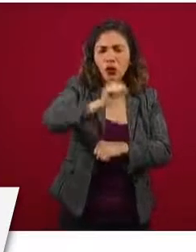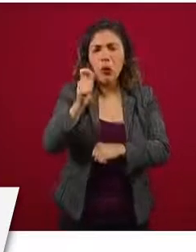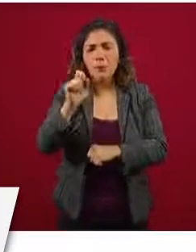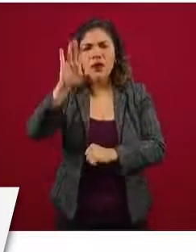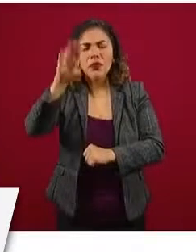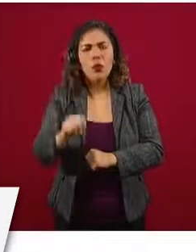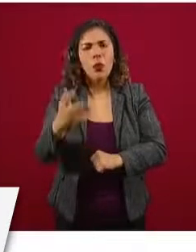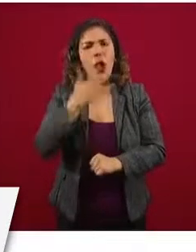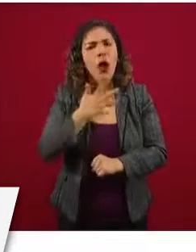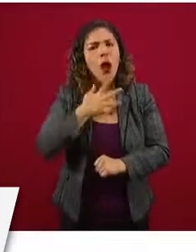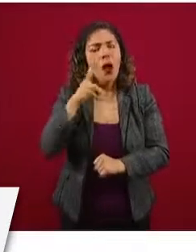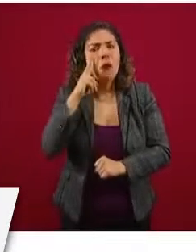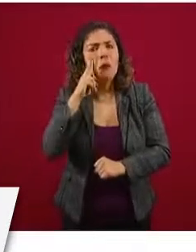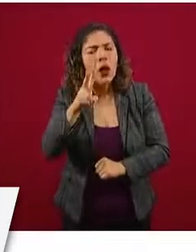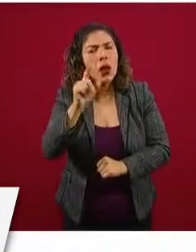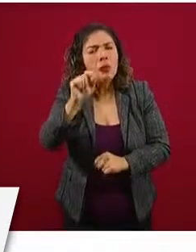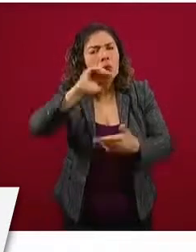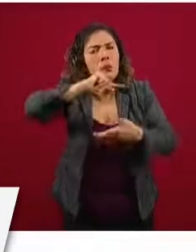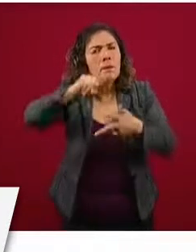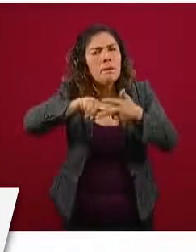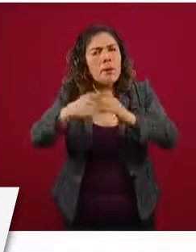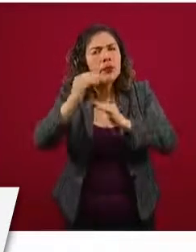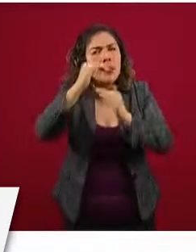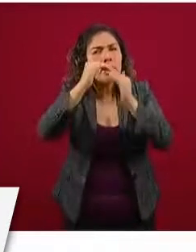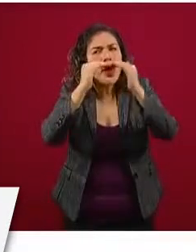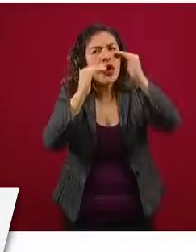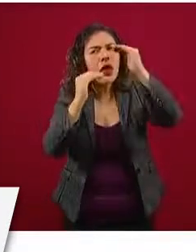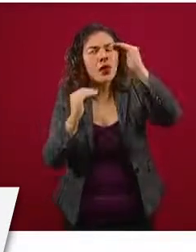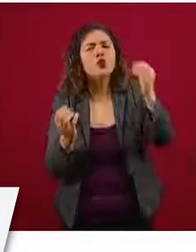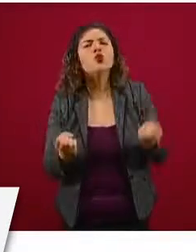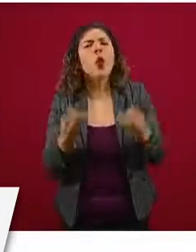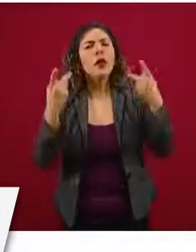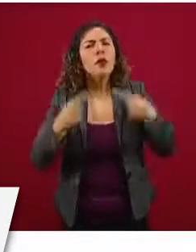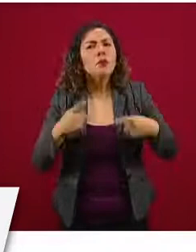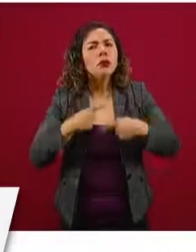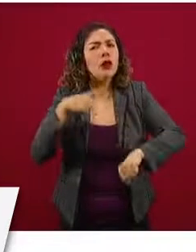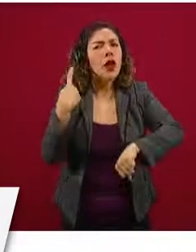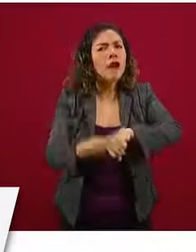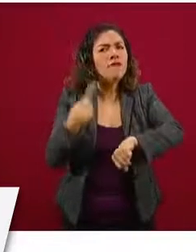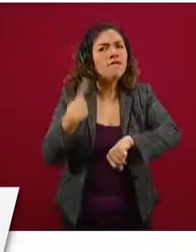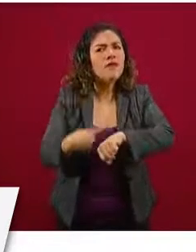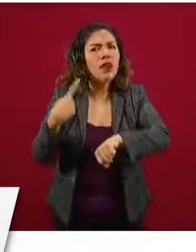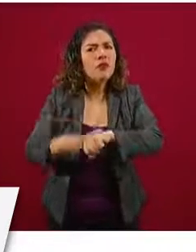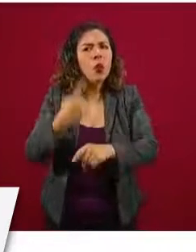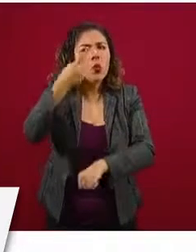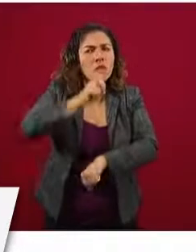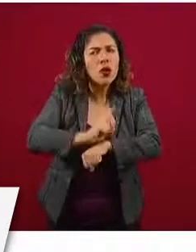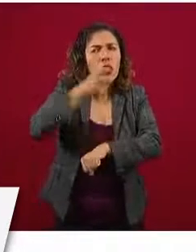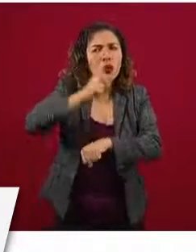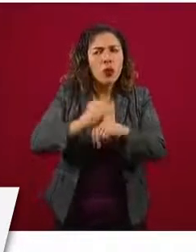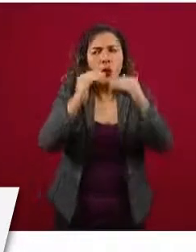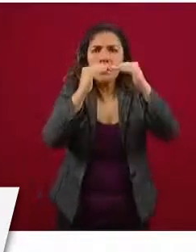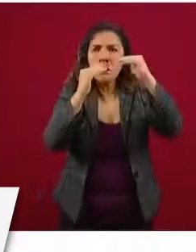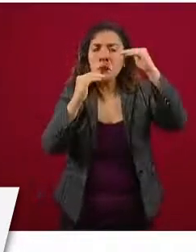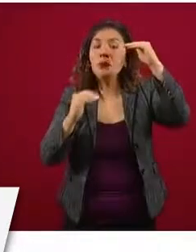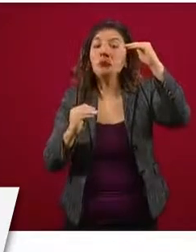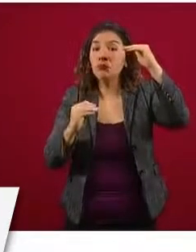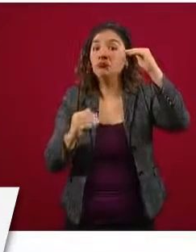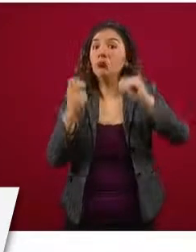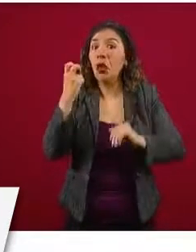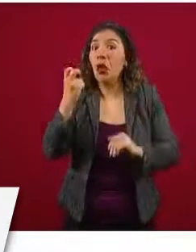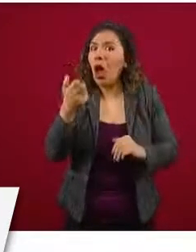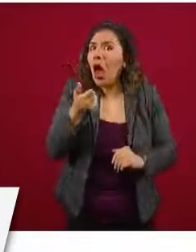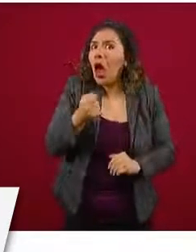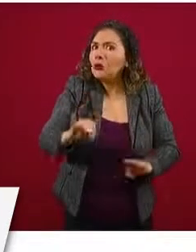se ha tenido una disminución de la cantidad de casos que se registran al día. Esto ya es una